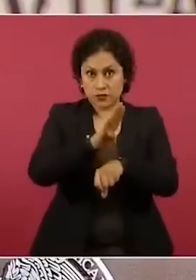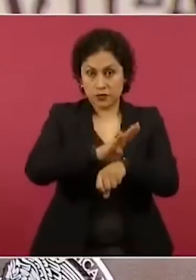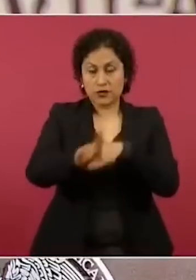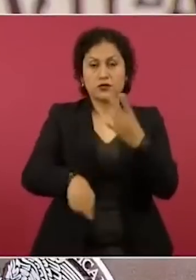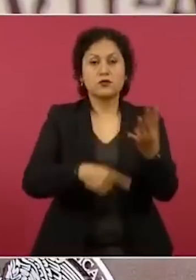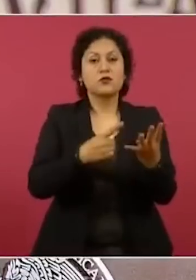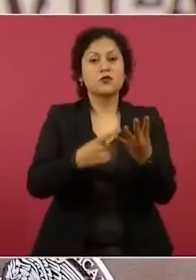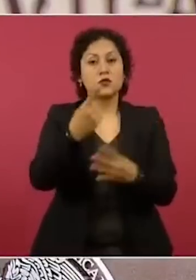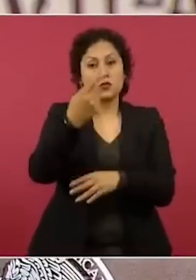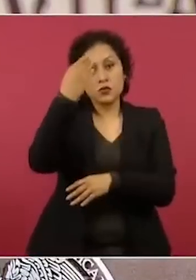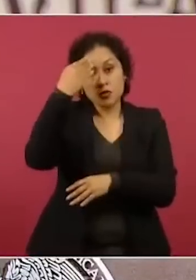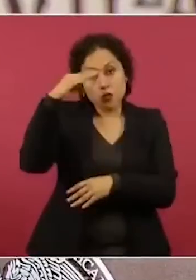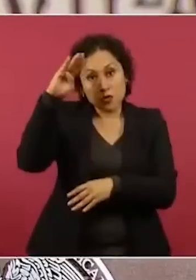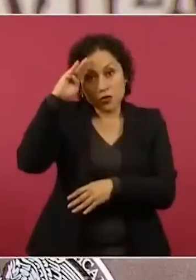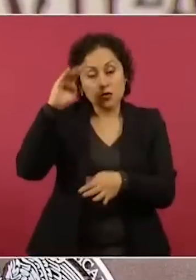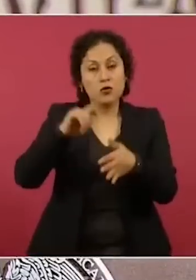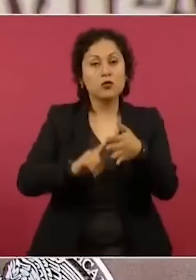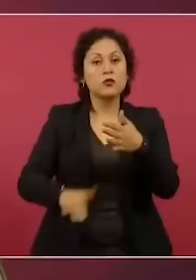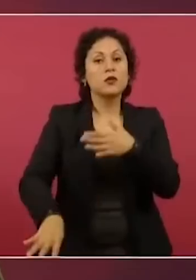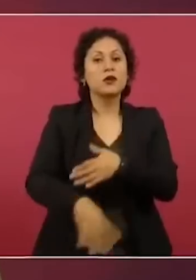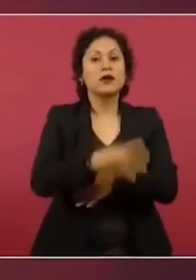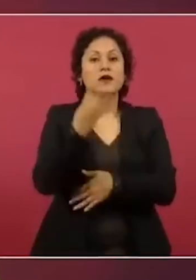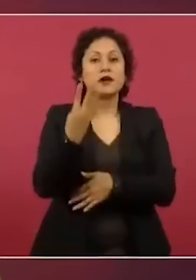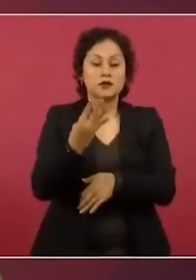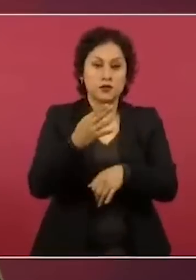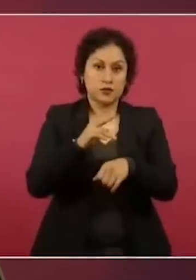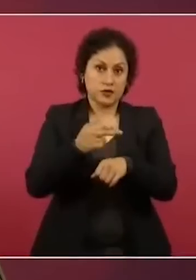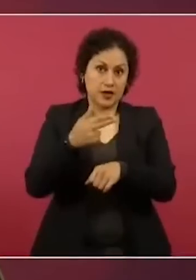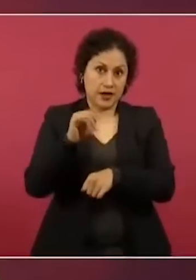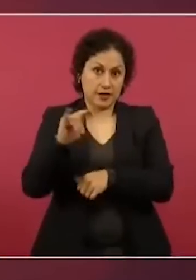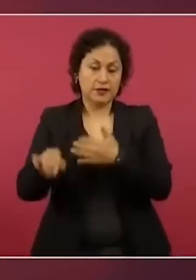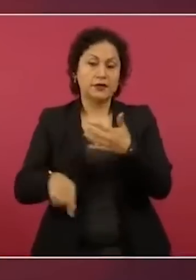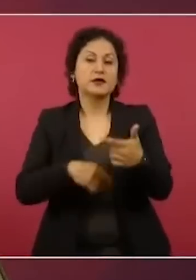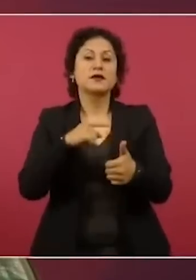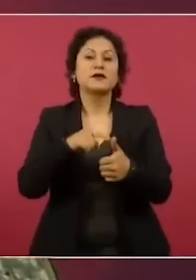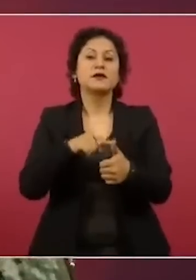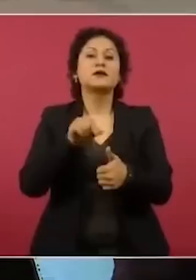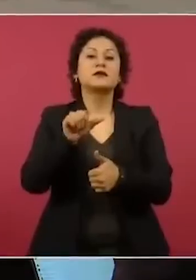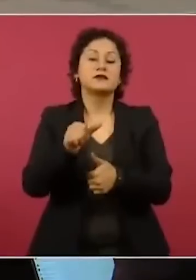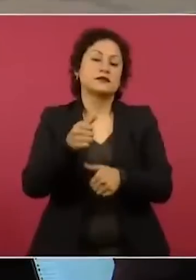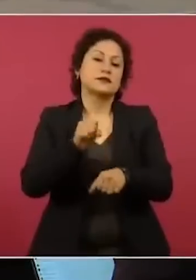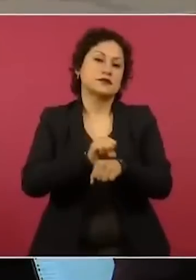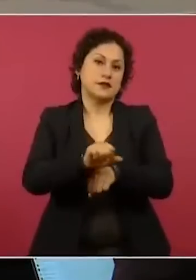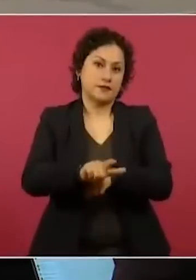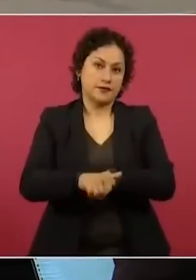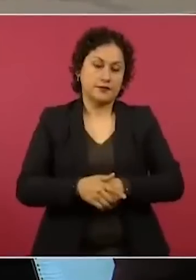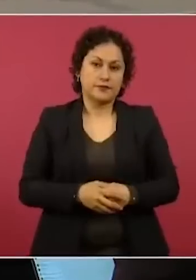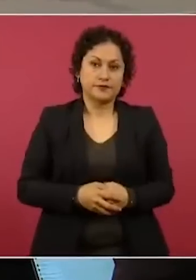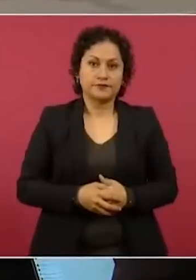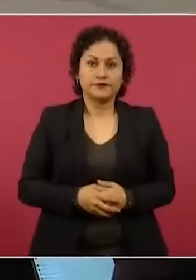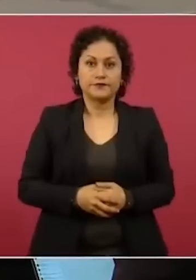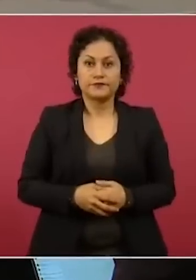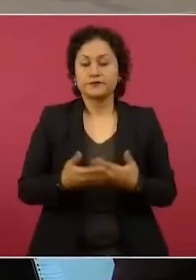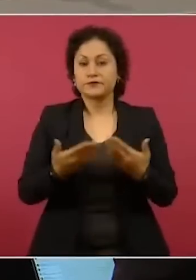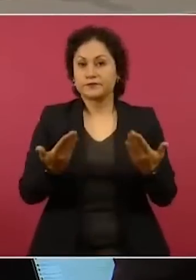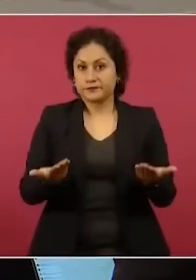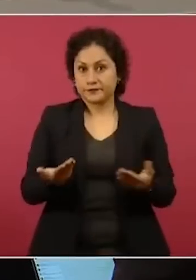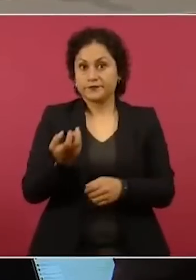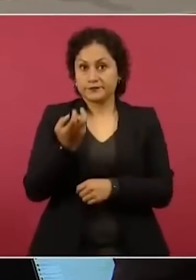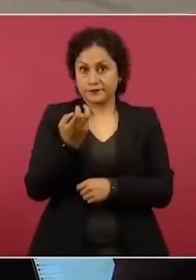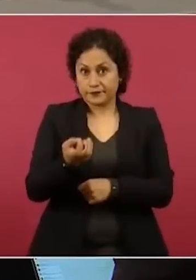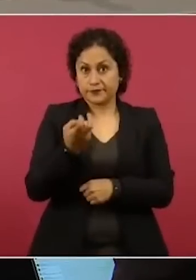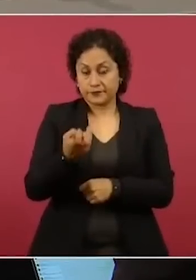1 de Cuba, 14 de Haití y 6 de El Salvador. Estos son los resultados después de estas